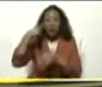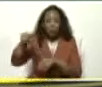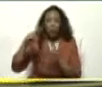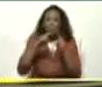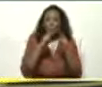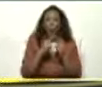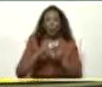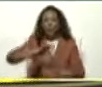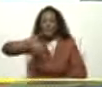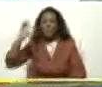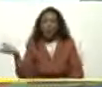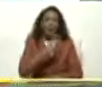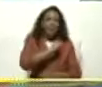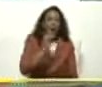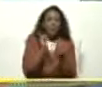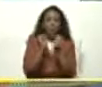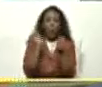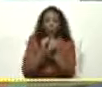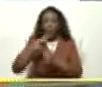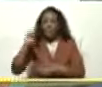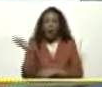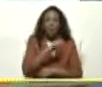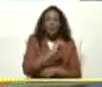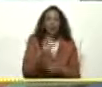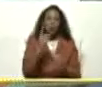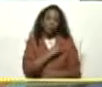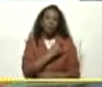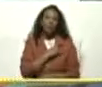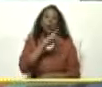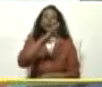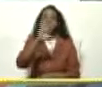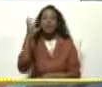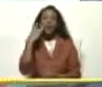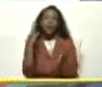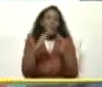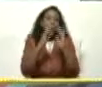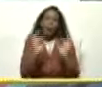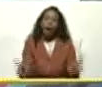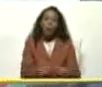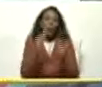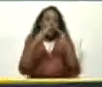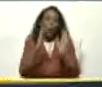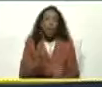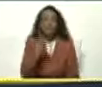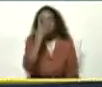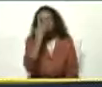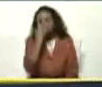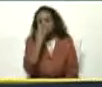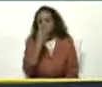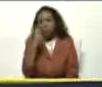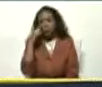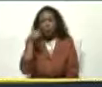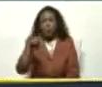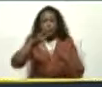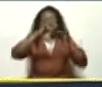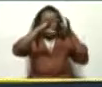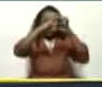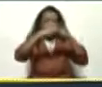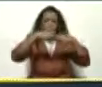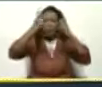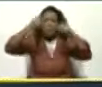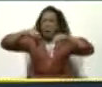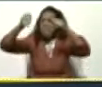jugábamos Pelotique Goma Bueno La universidad Era nuestra casa La UCB Y que triste Cuando vimos Un deterioro